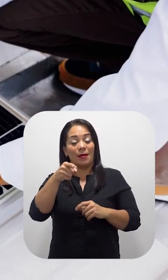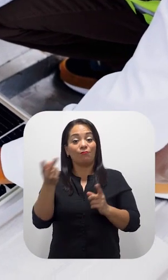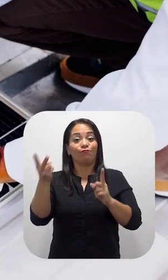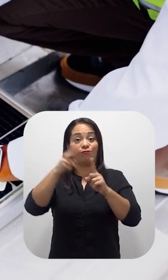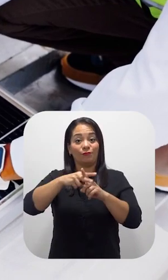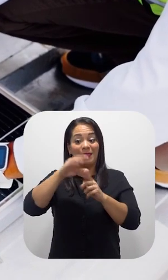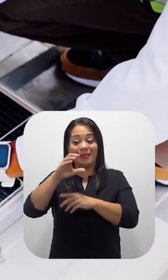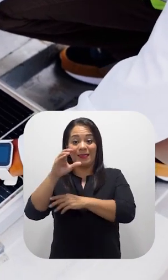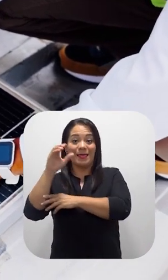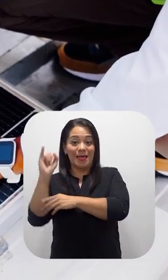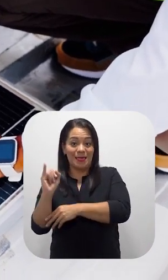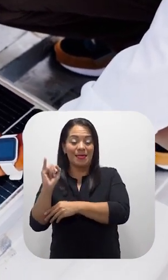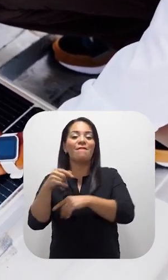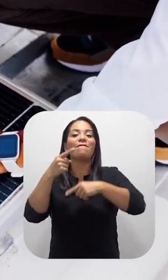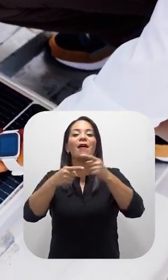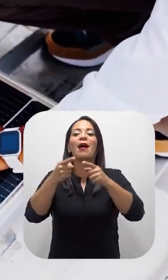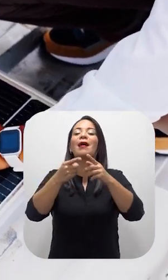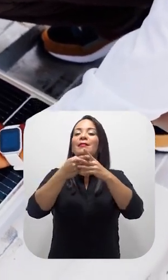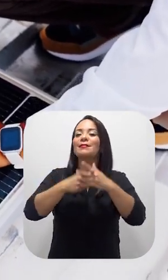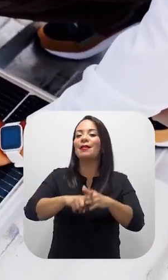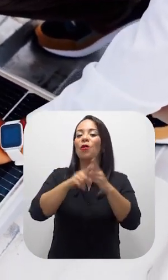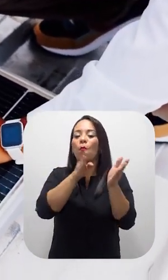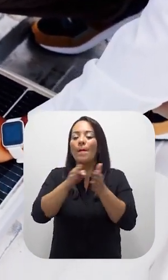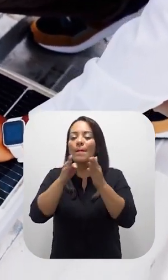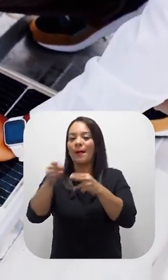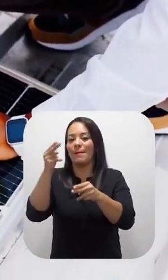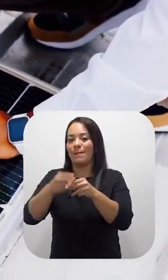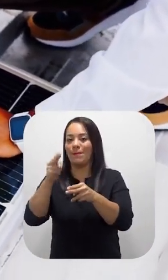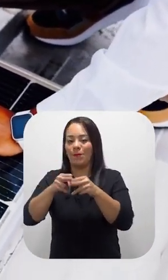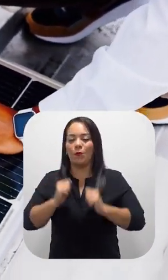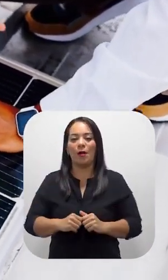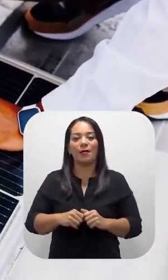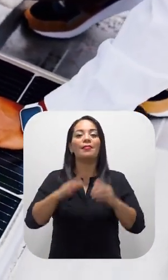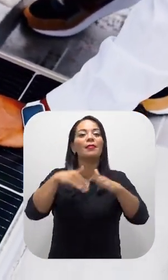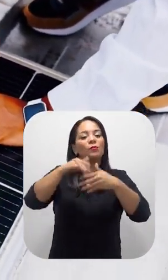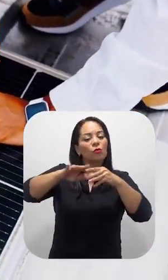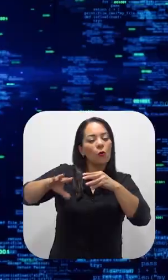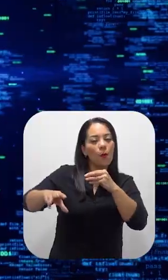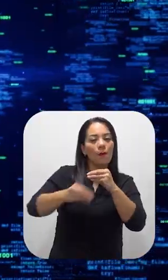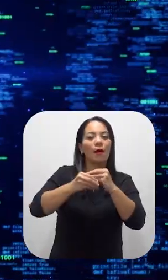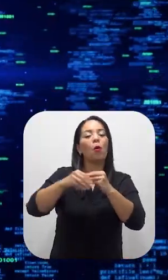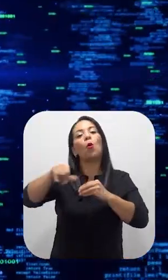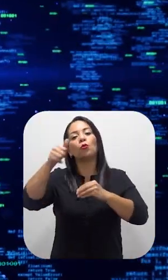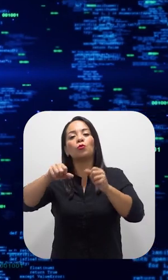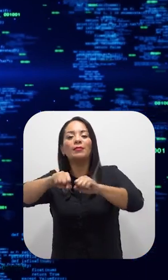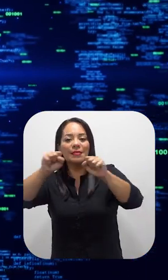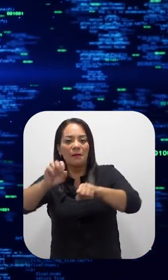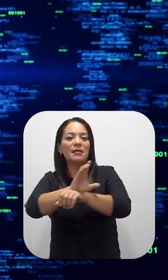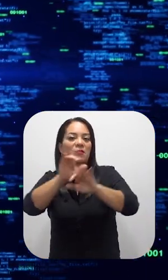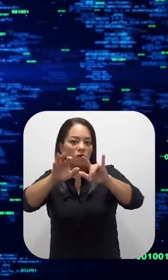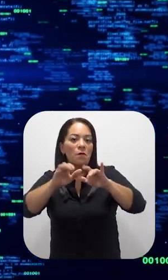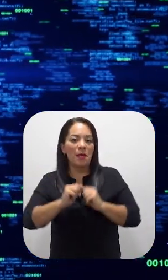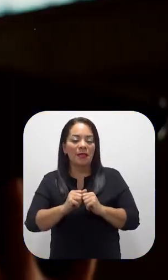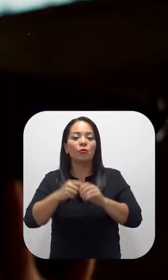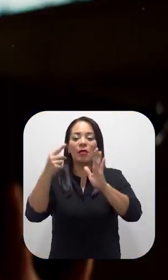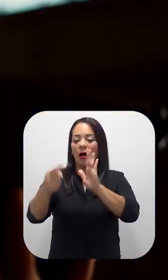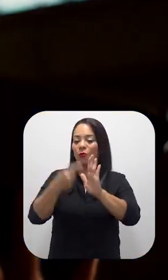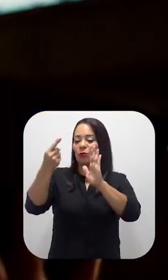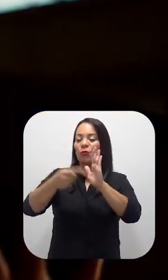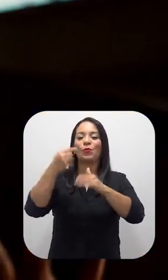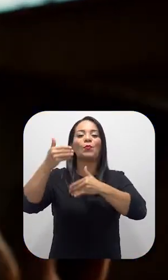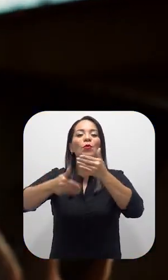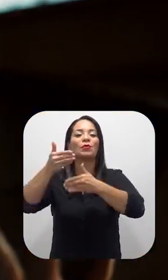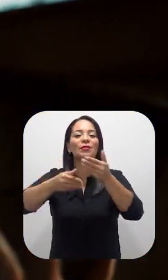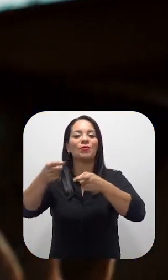puesta en operaciones del CCI se iniciará con un plan provisional, que luego será complementado con sistemas informáticos que